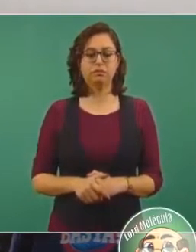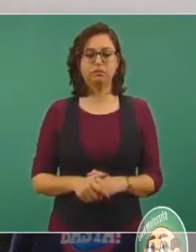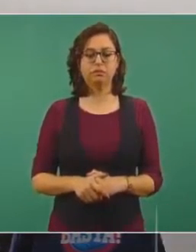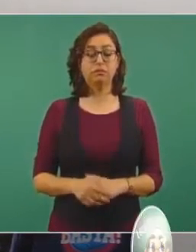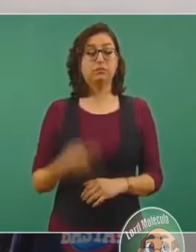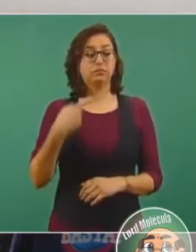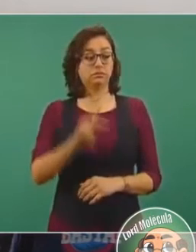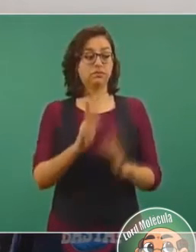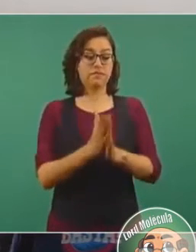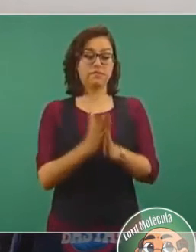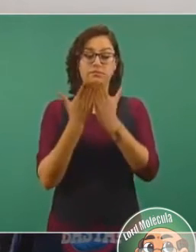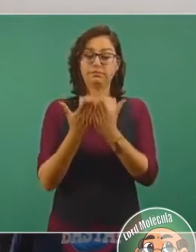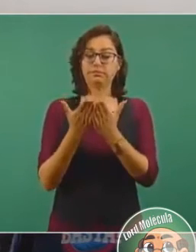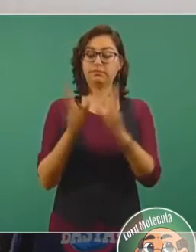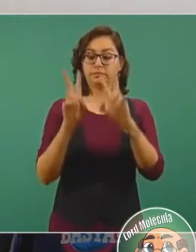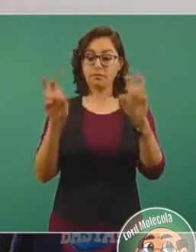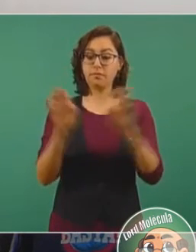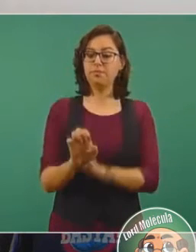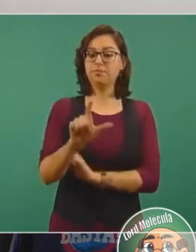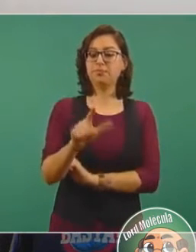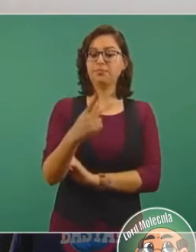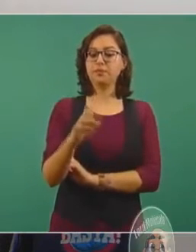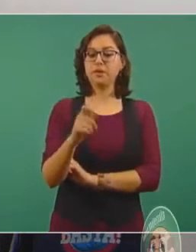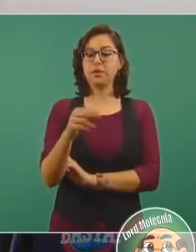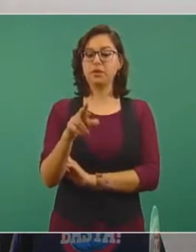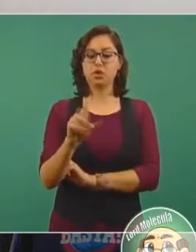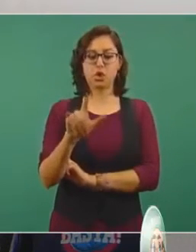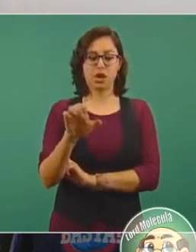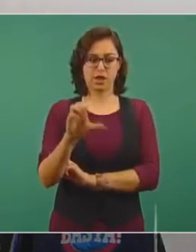tengo una cita